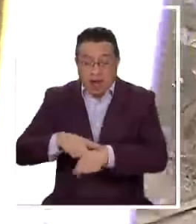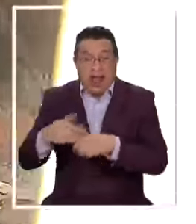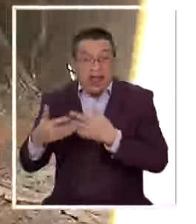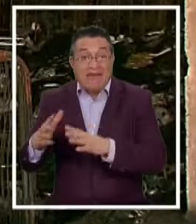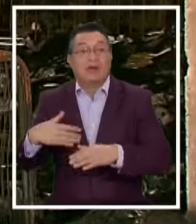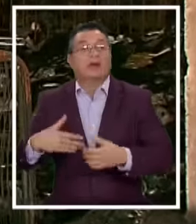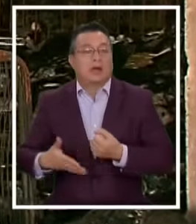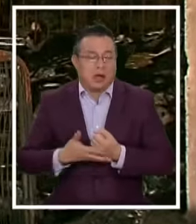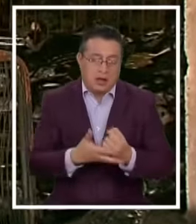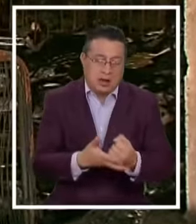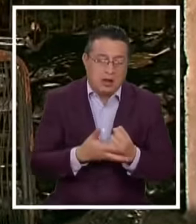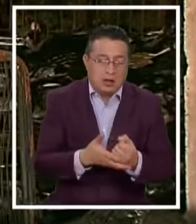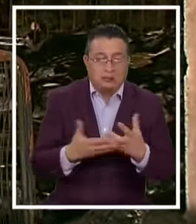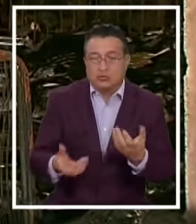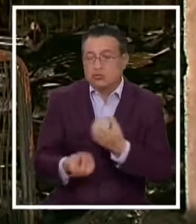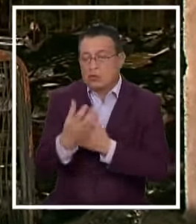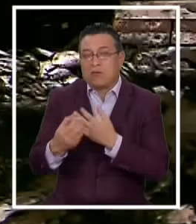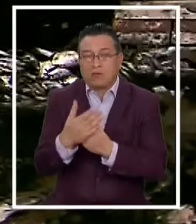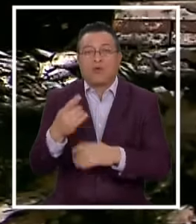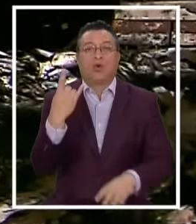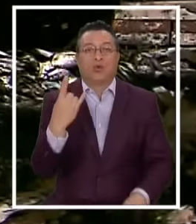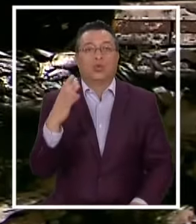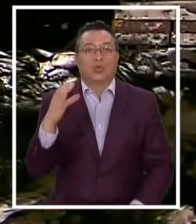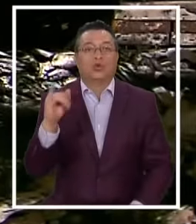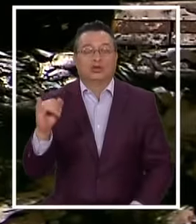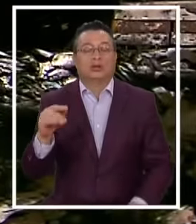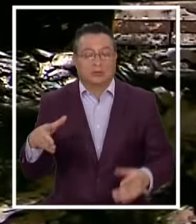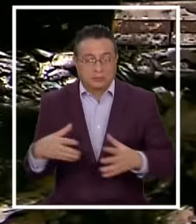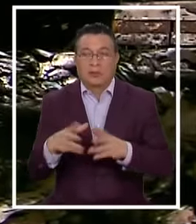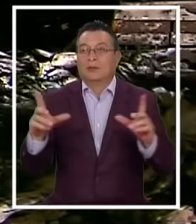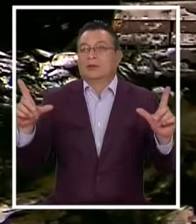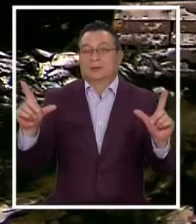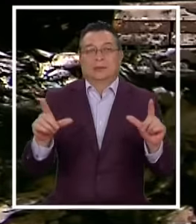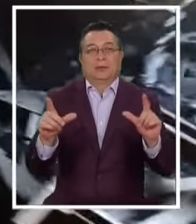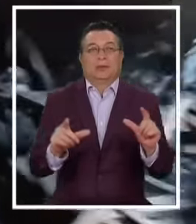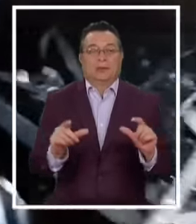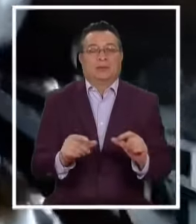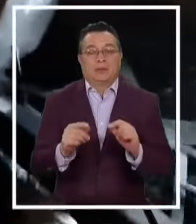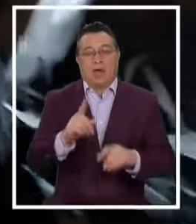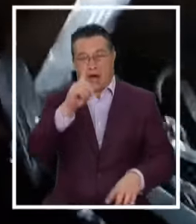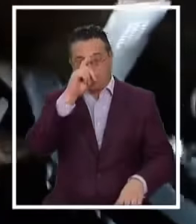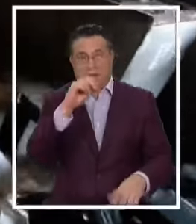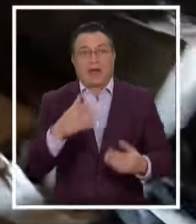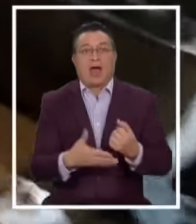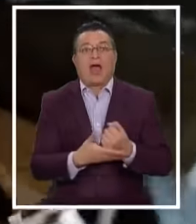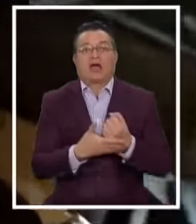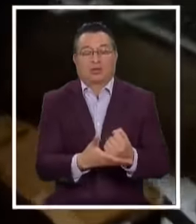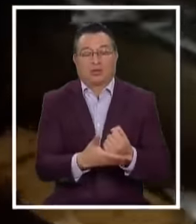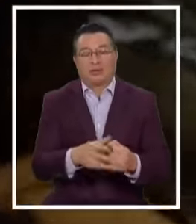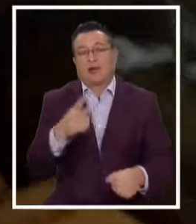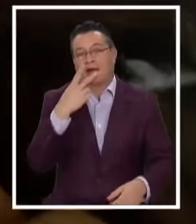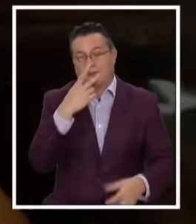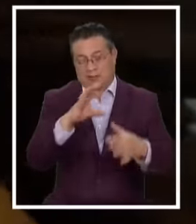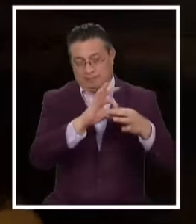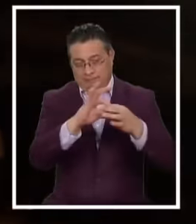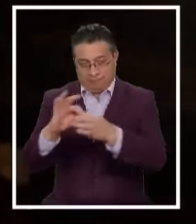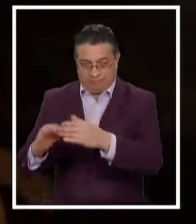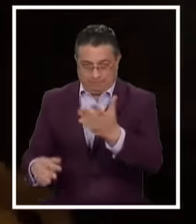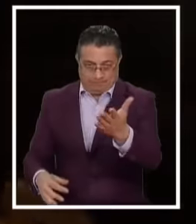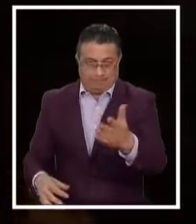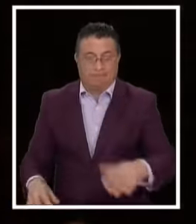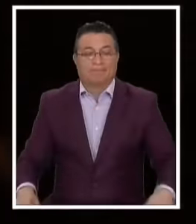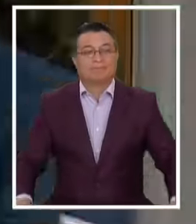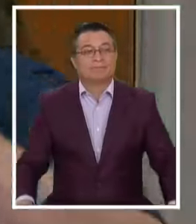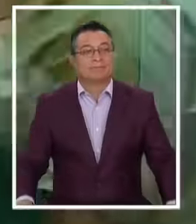duro Para habilitar Nuevas unidades De cuidados intensivos Para así poder Descomprimir la red hospitalaria El reportaje Es de Verónica Moscoso